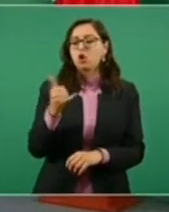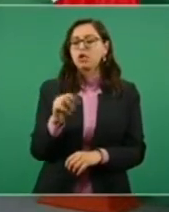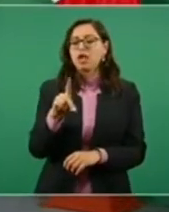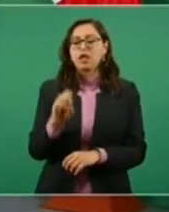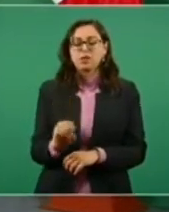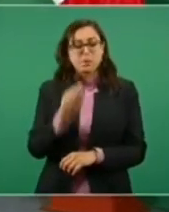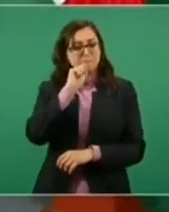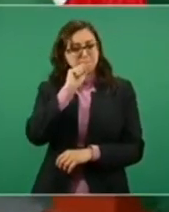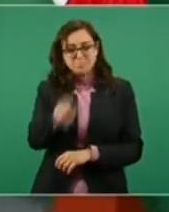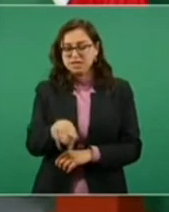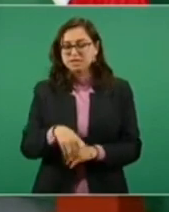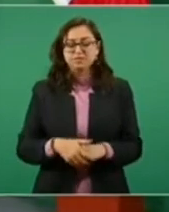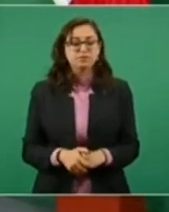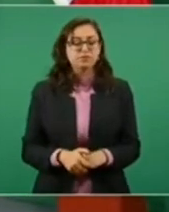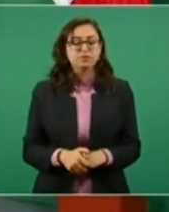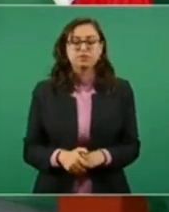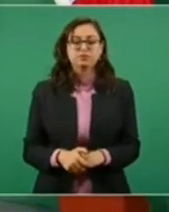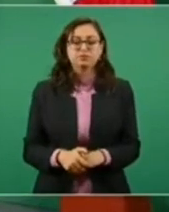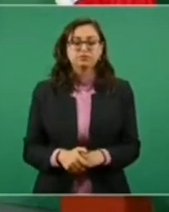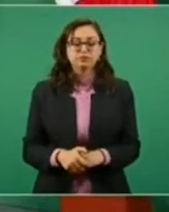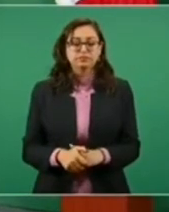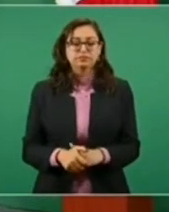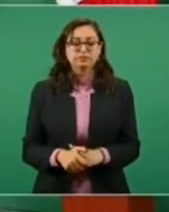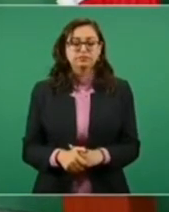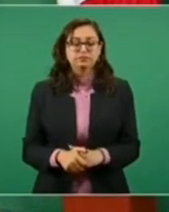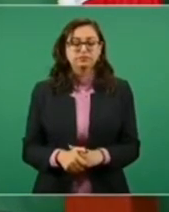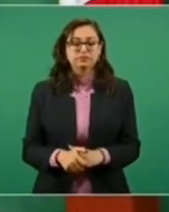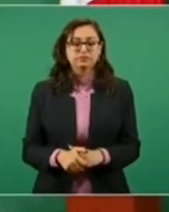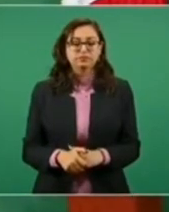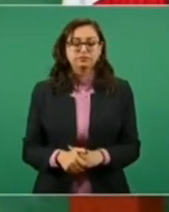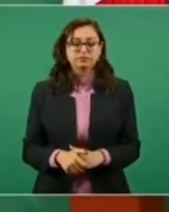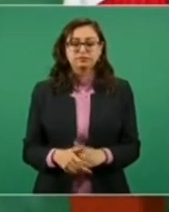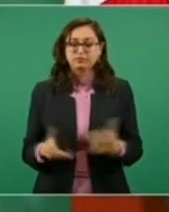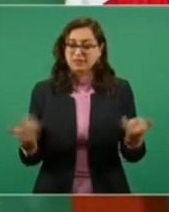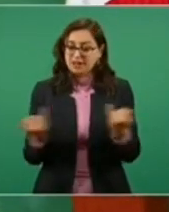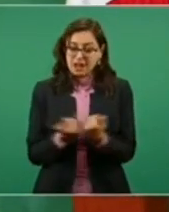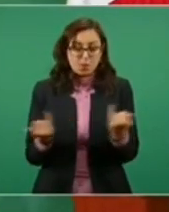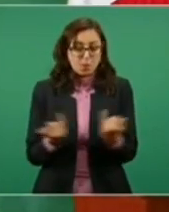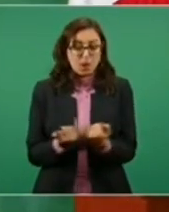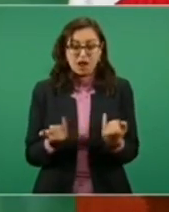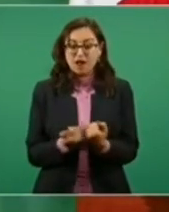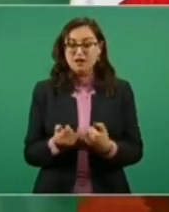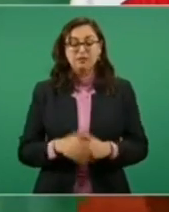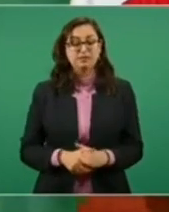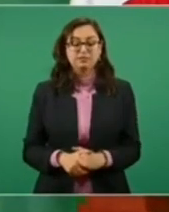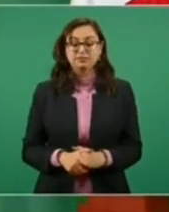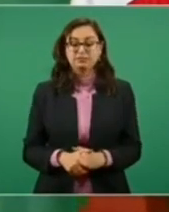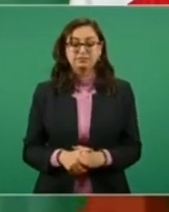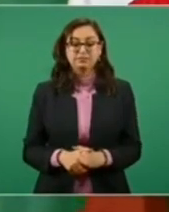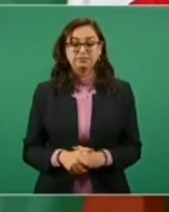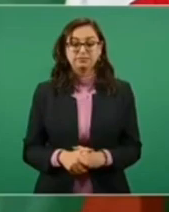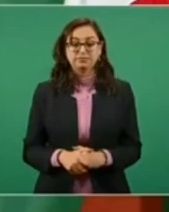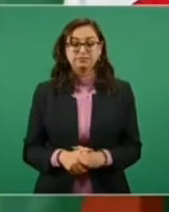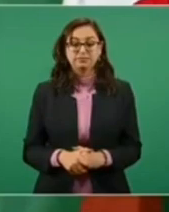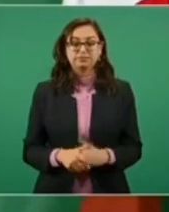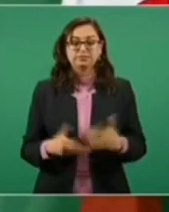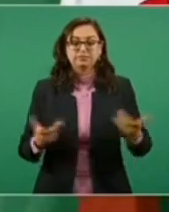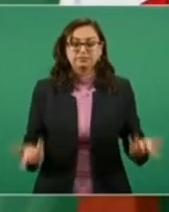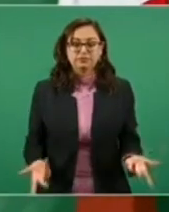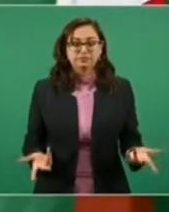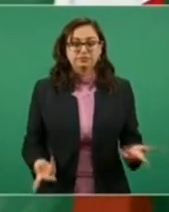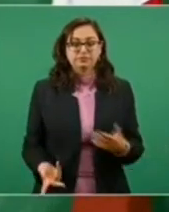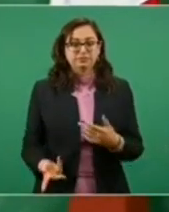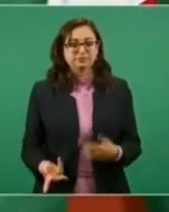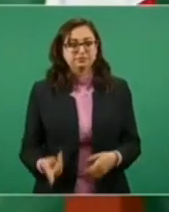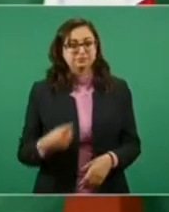es lo mismo, porque me han llegado a